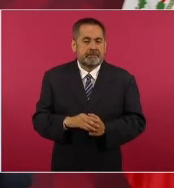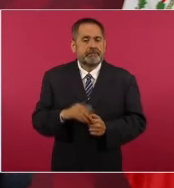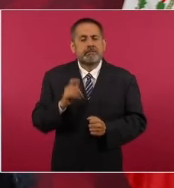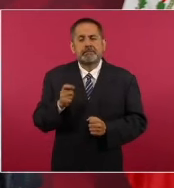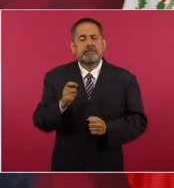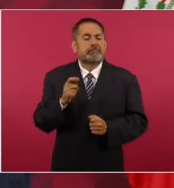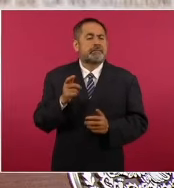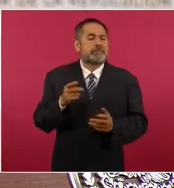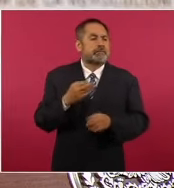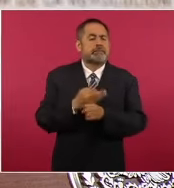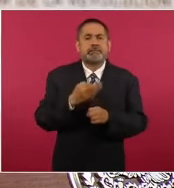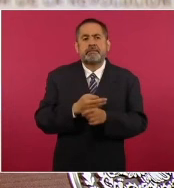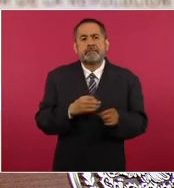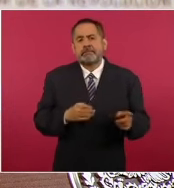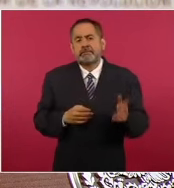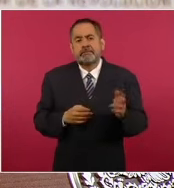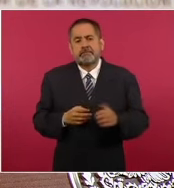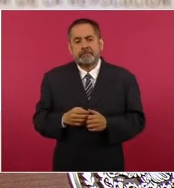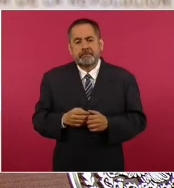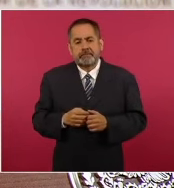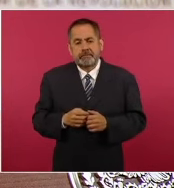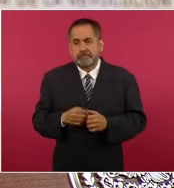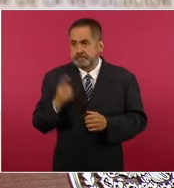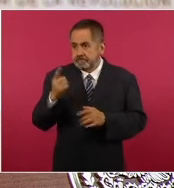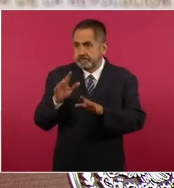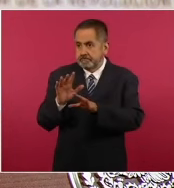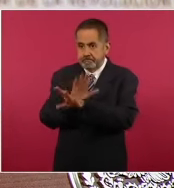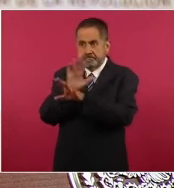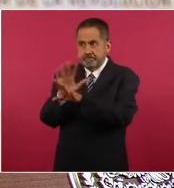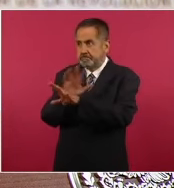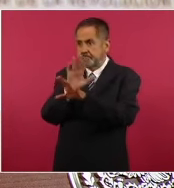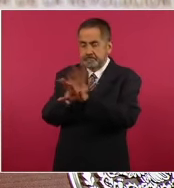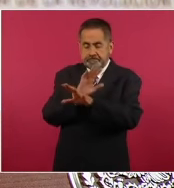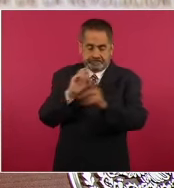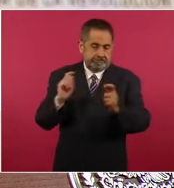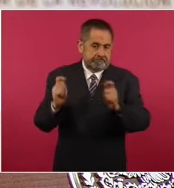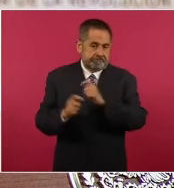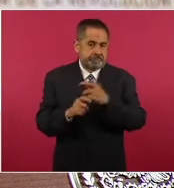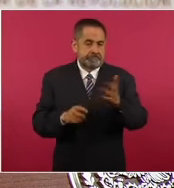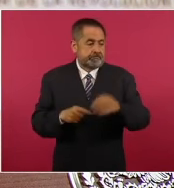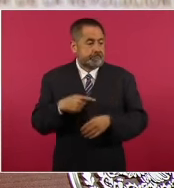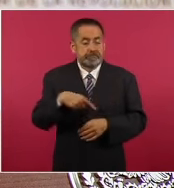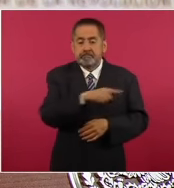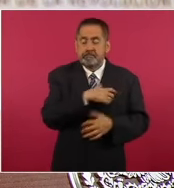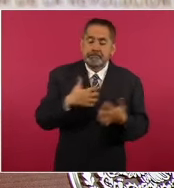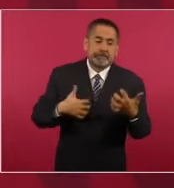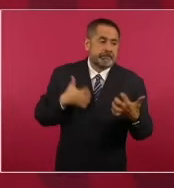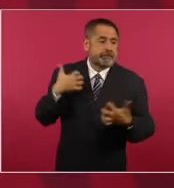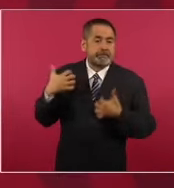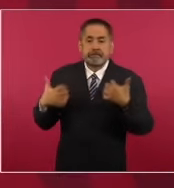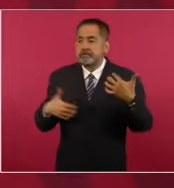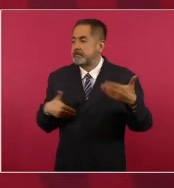cambiando cosas, y les molesta